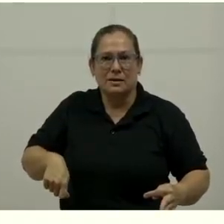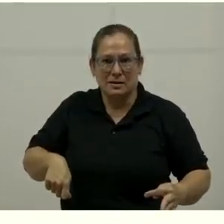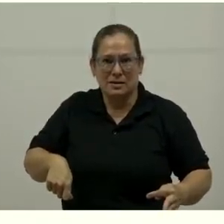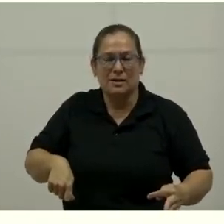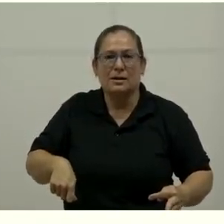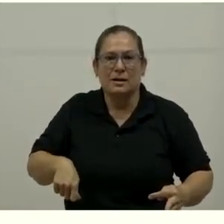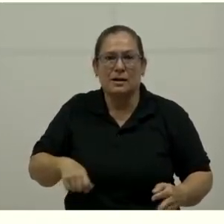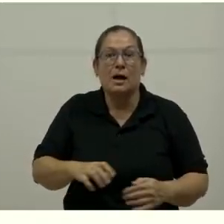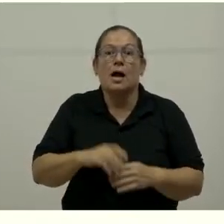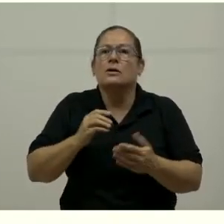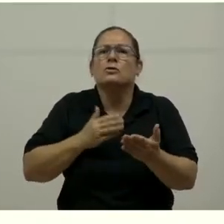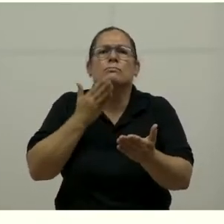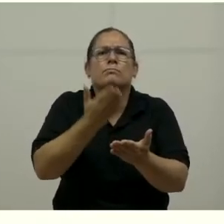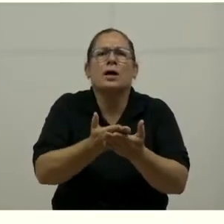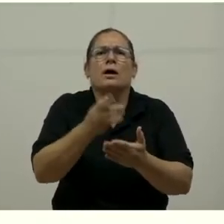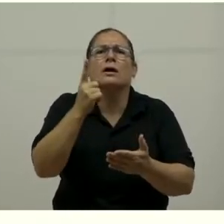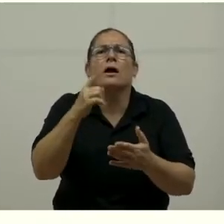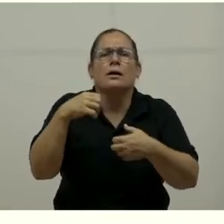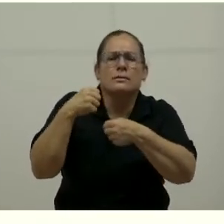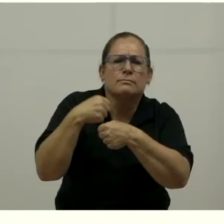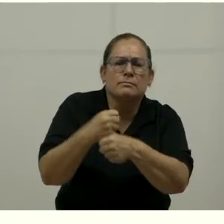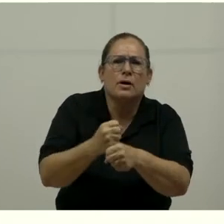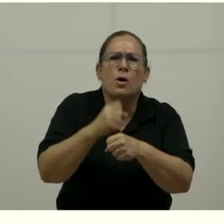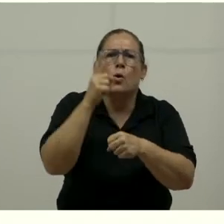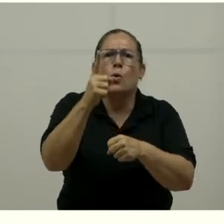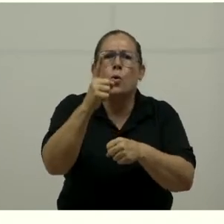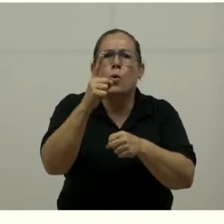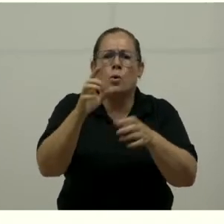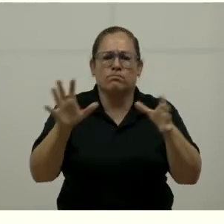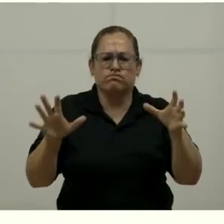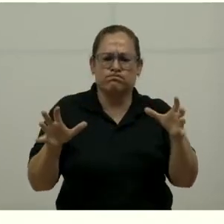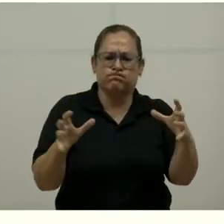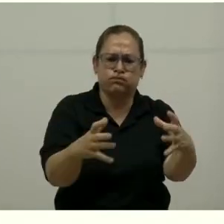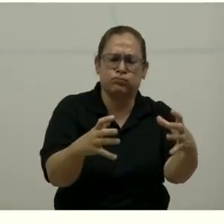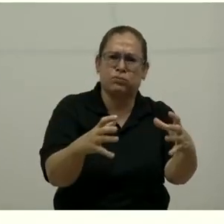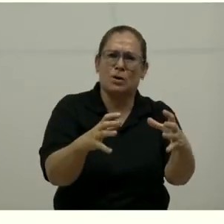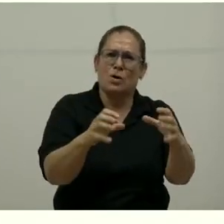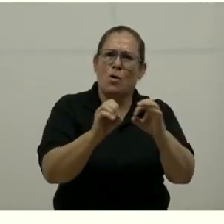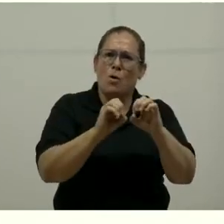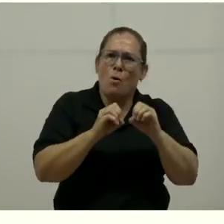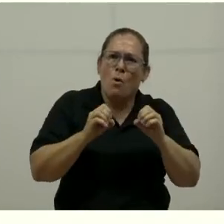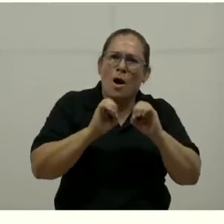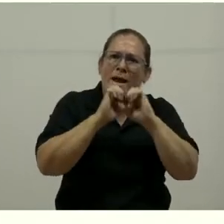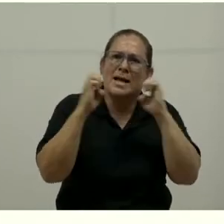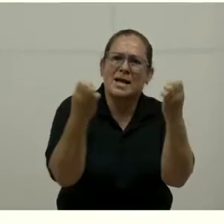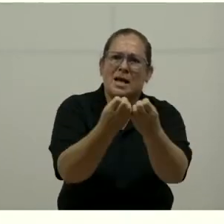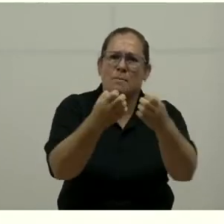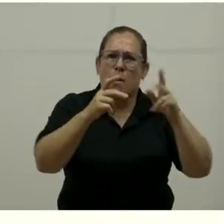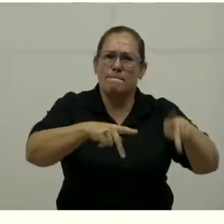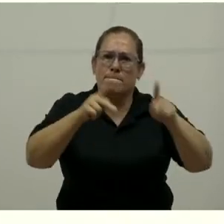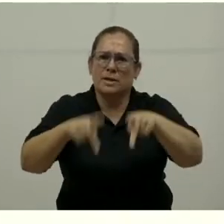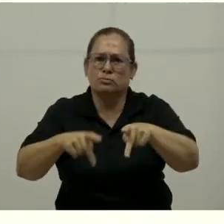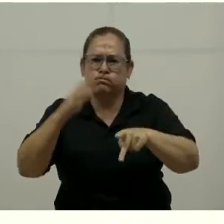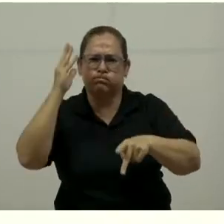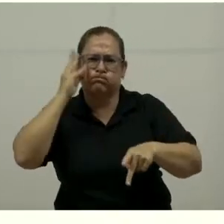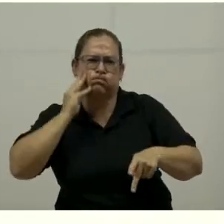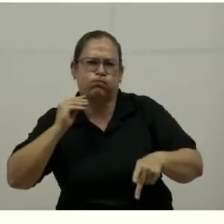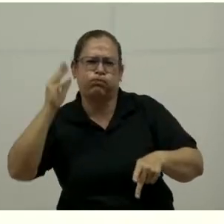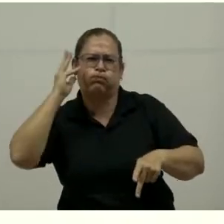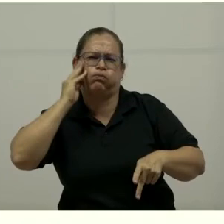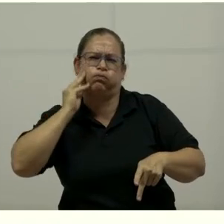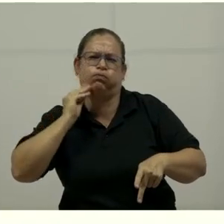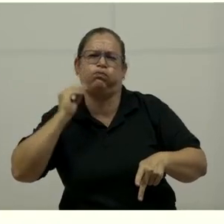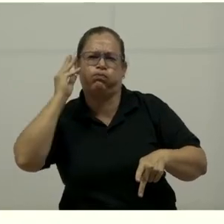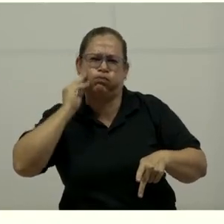Y por eso estamos planteando la creación de lo que hemos llamado un gabinete turístico. Un equipo de gente con experiencia, con conocimiento, con